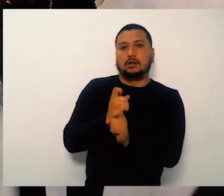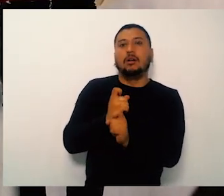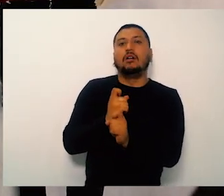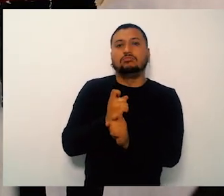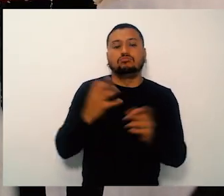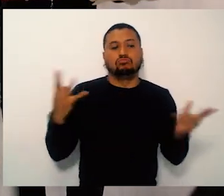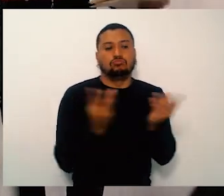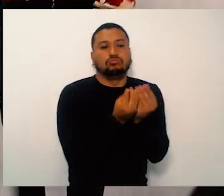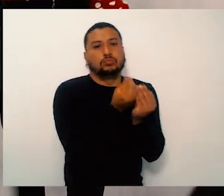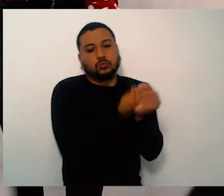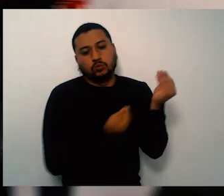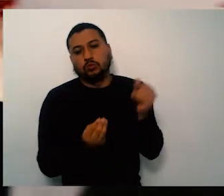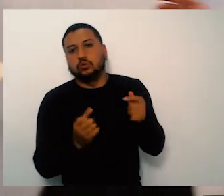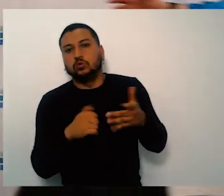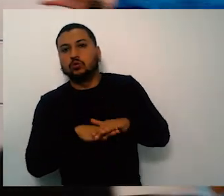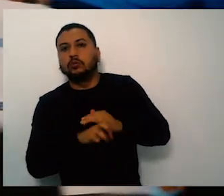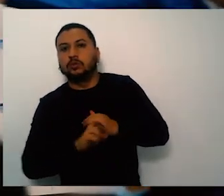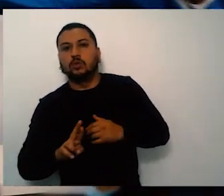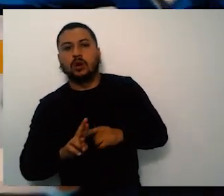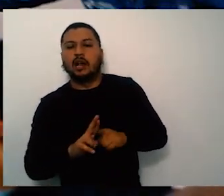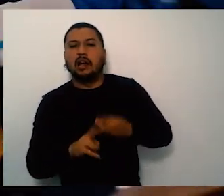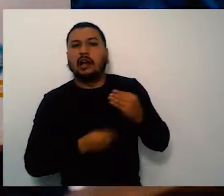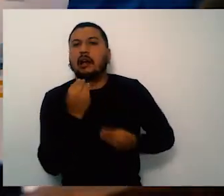Perdomo Núñez del Copaco de Usme